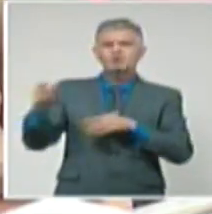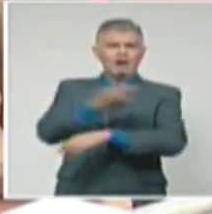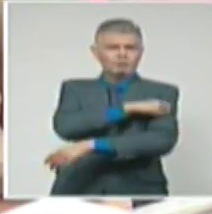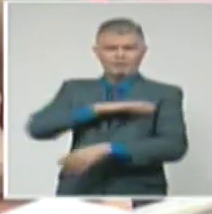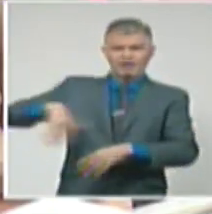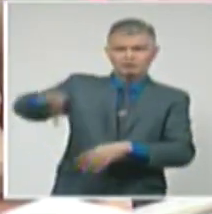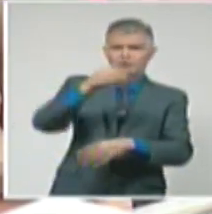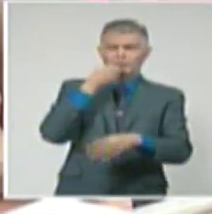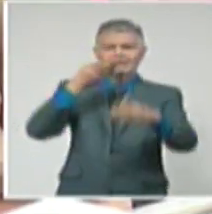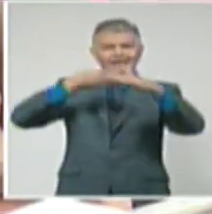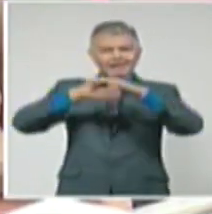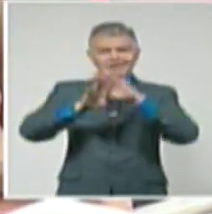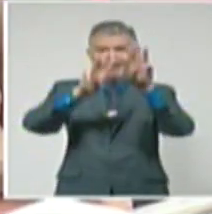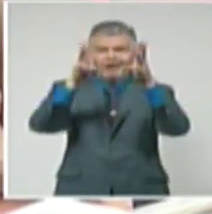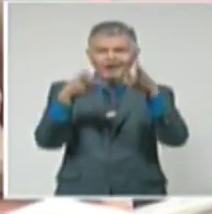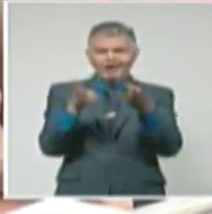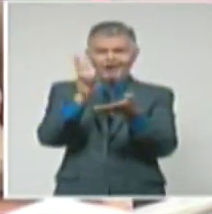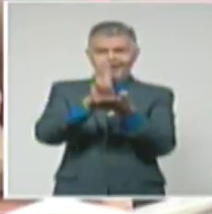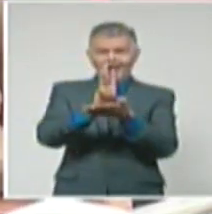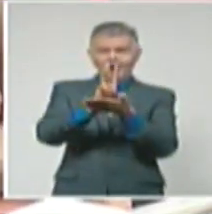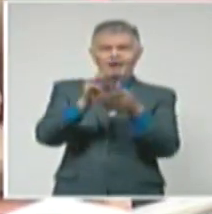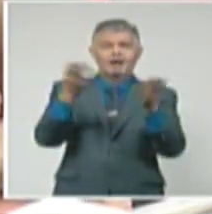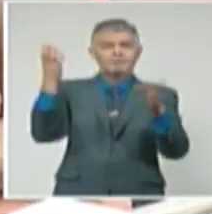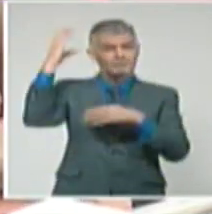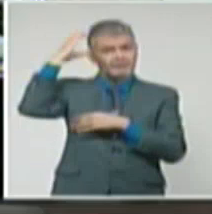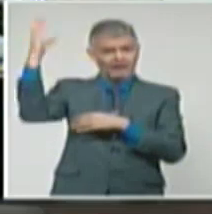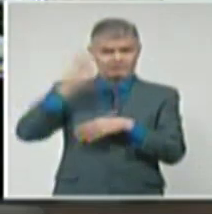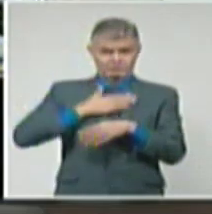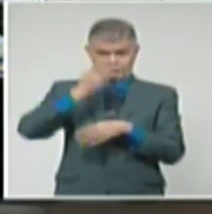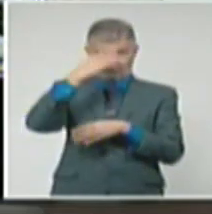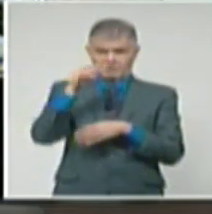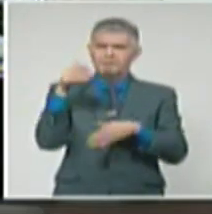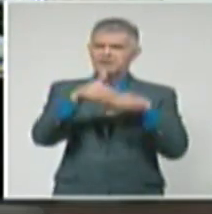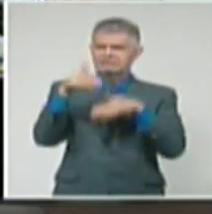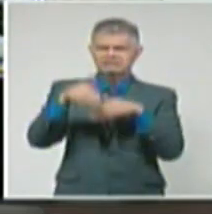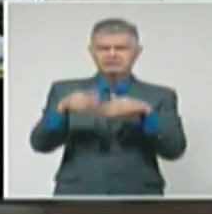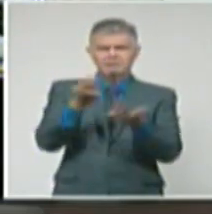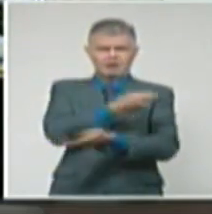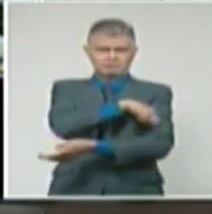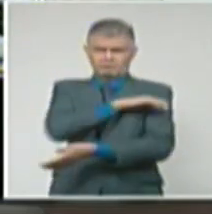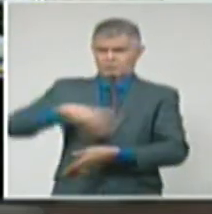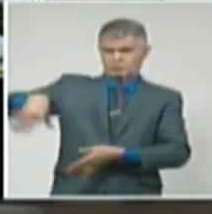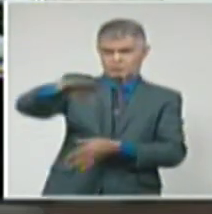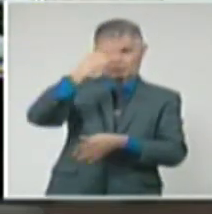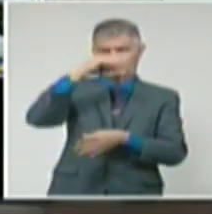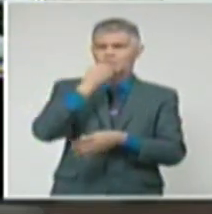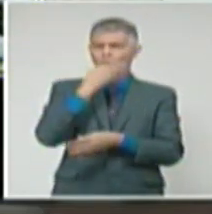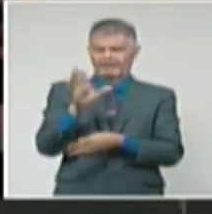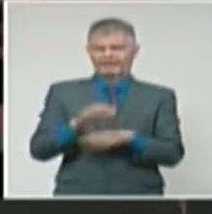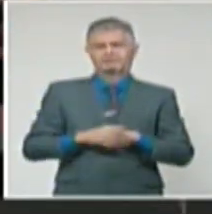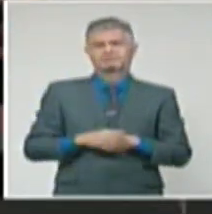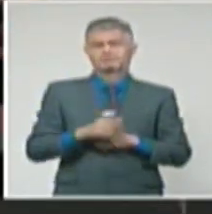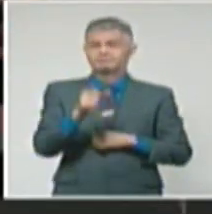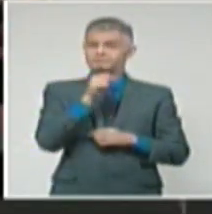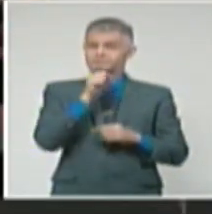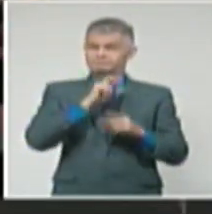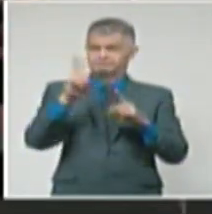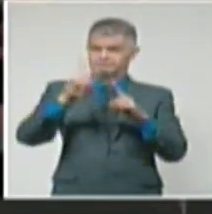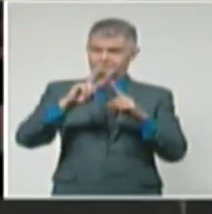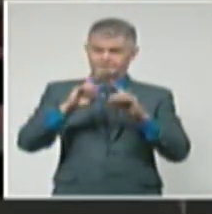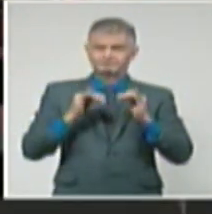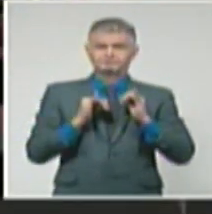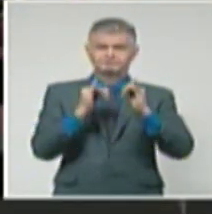Cubano, con el objetivo de promover la participación ciudadana. En Santiago de Cuba, Claudia González Catalán, Sistema